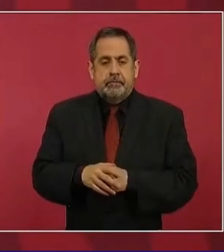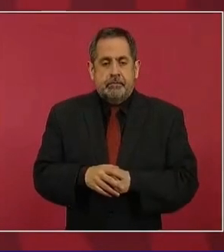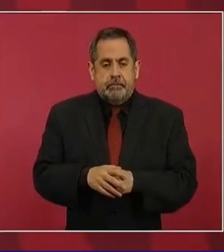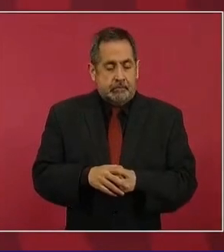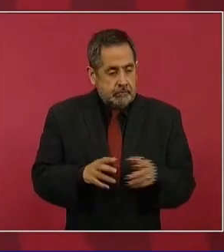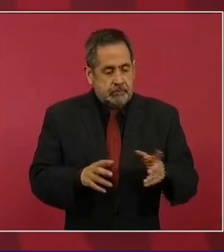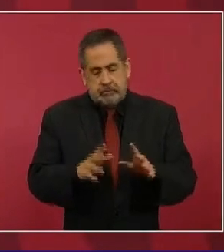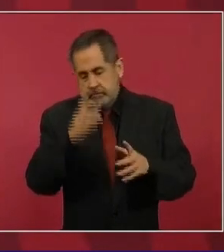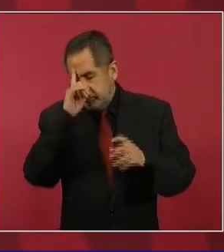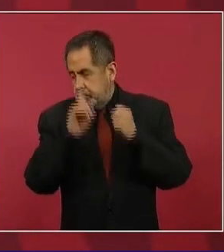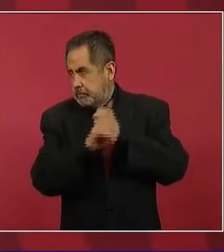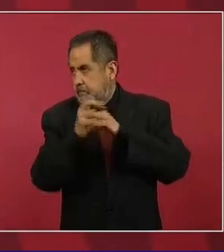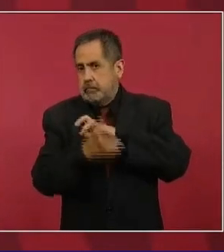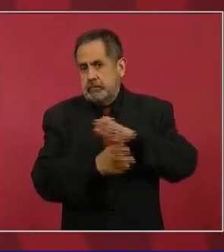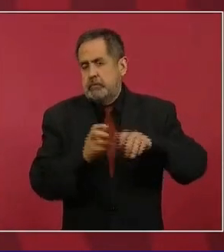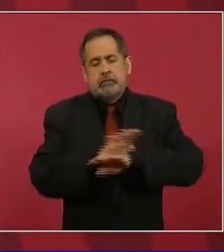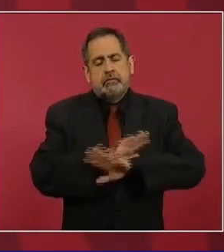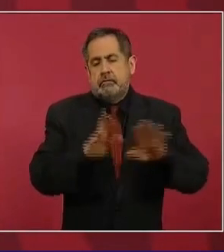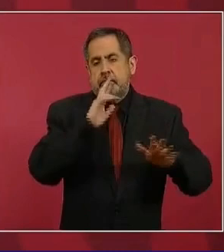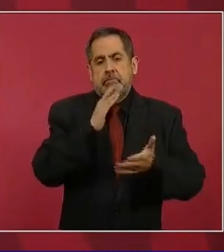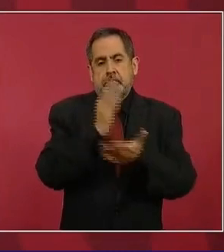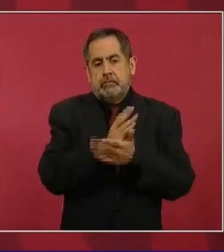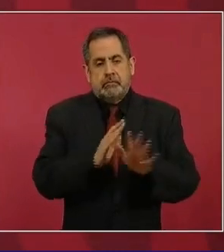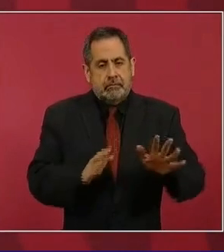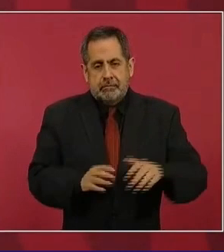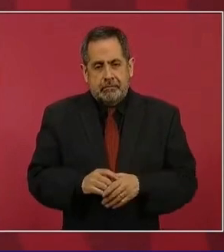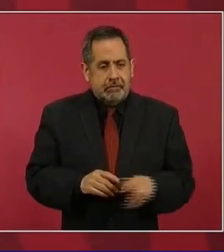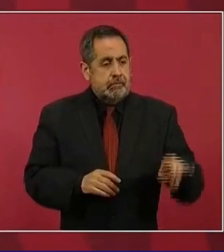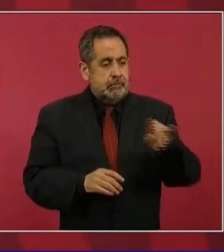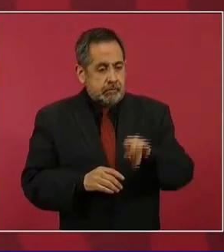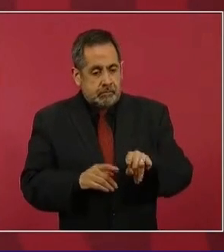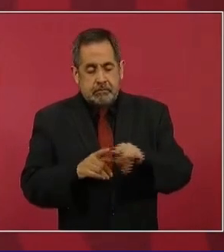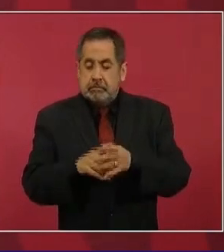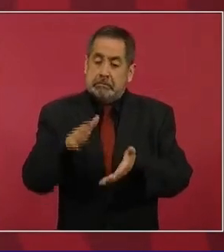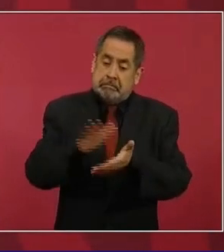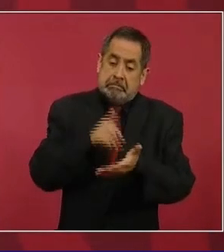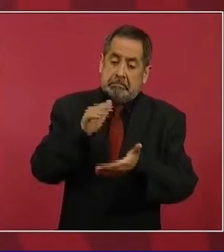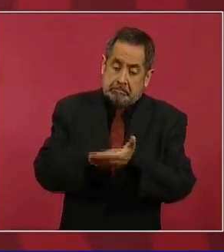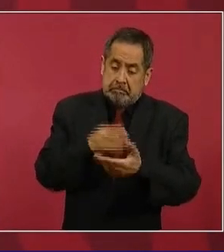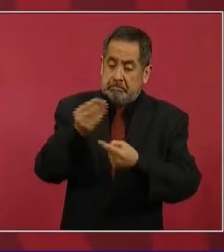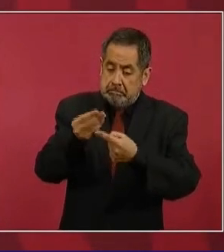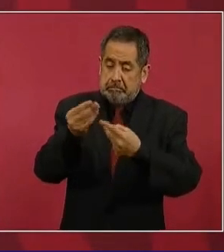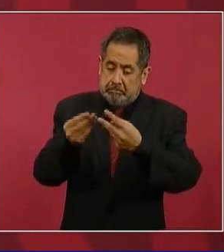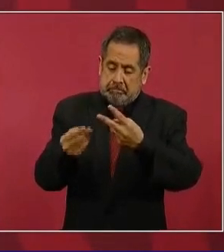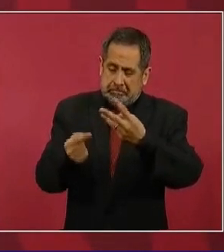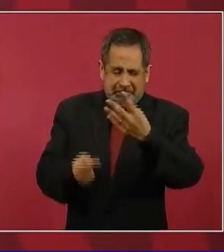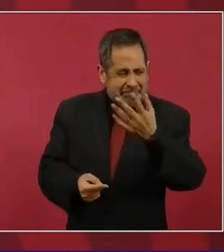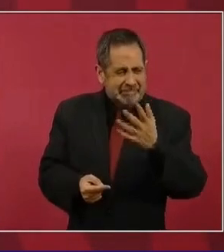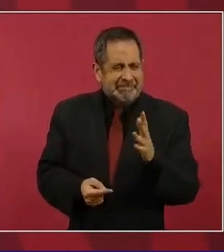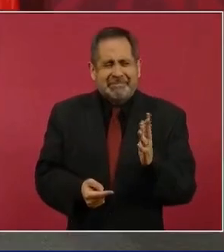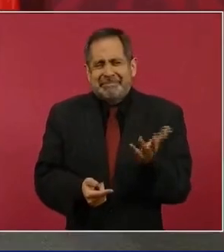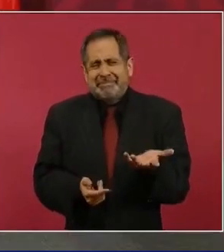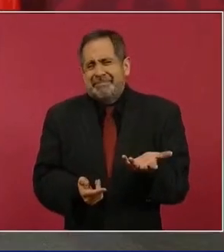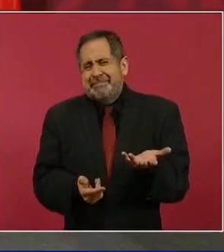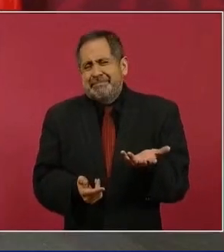regularizar el vehículo, porque pedían muchos